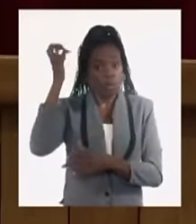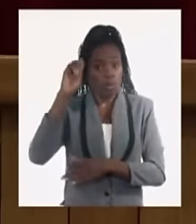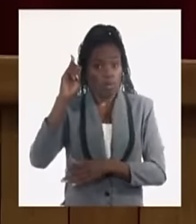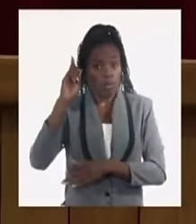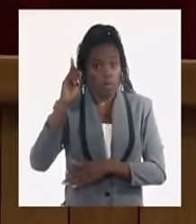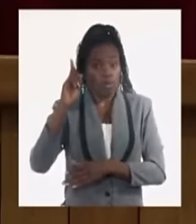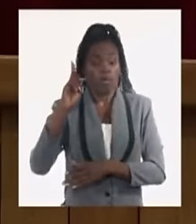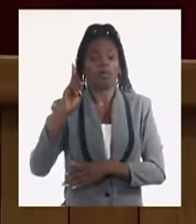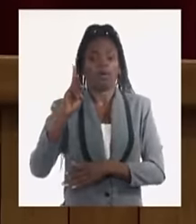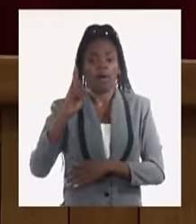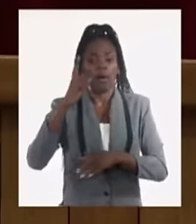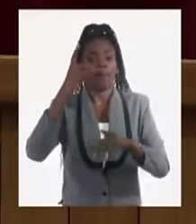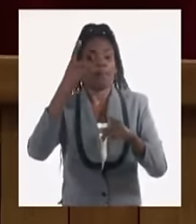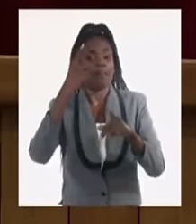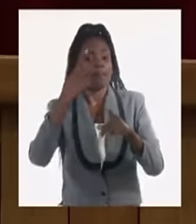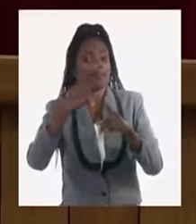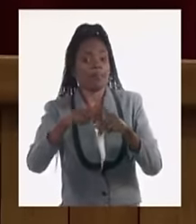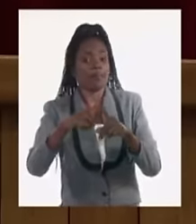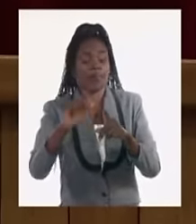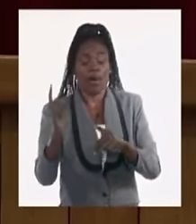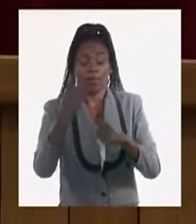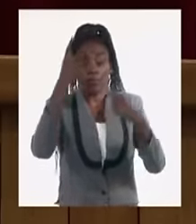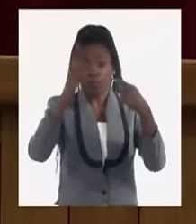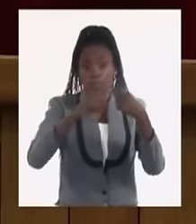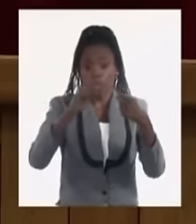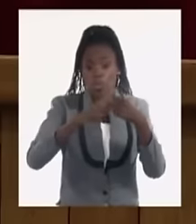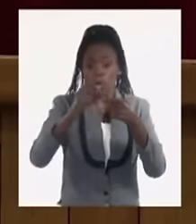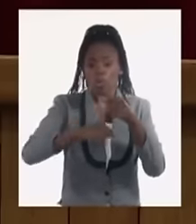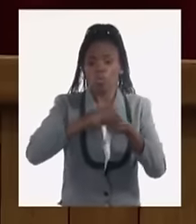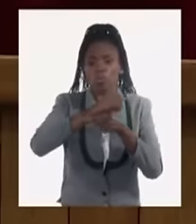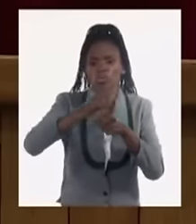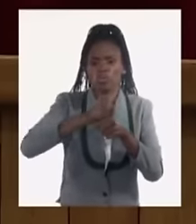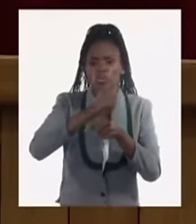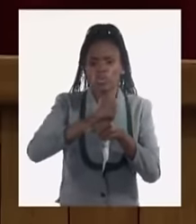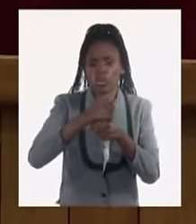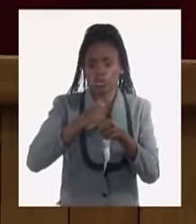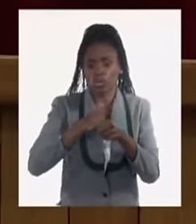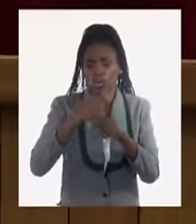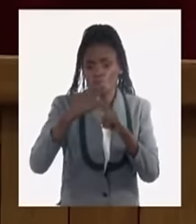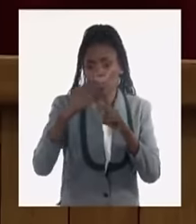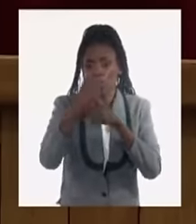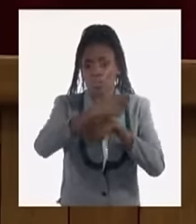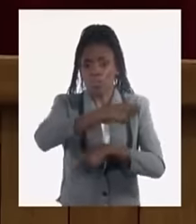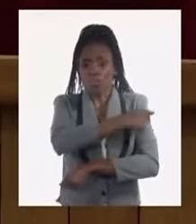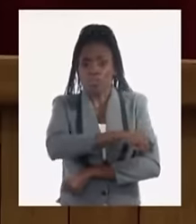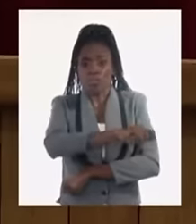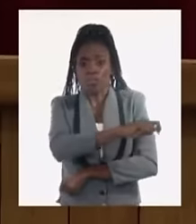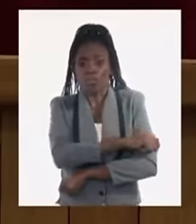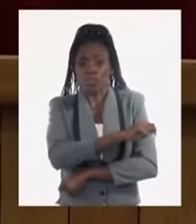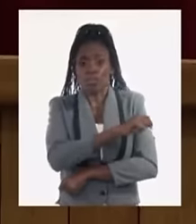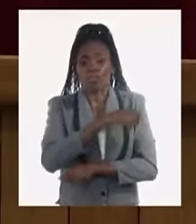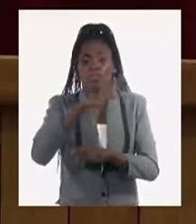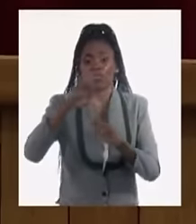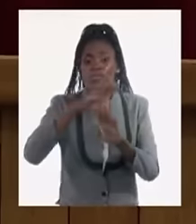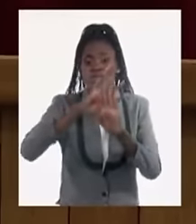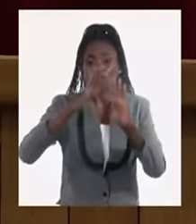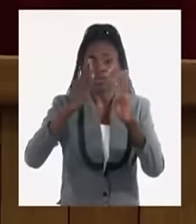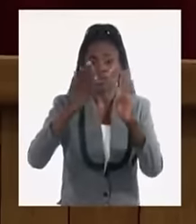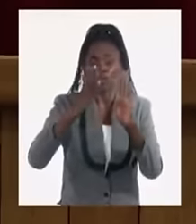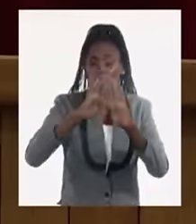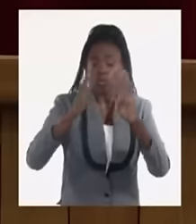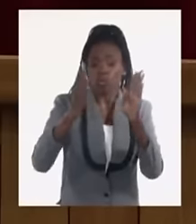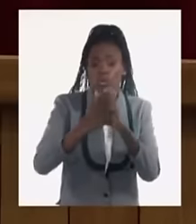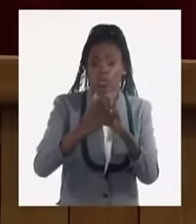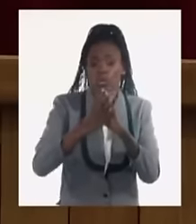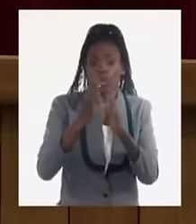Bueno, a través de en primer lugar haciendo el uso que nosotros en nombre del pueblo tenemos en pedirle a todo el que le dimos